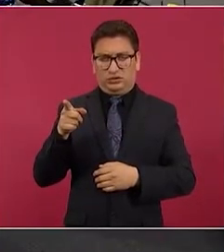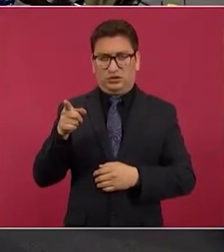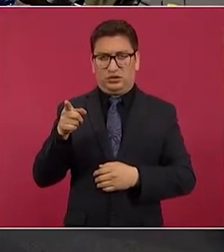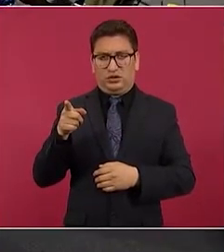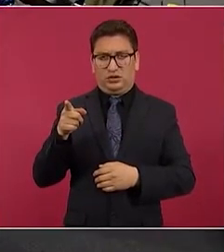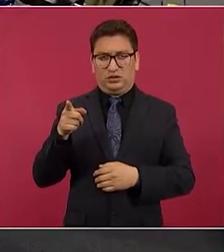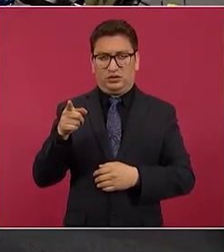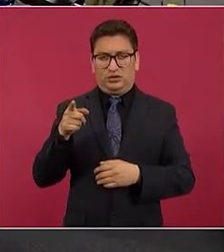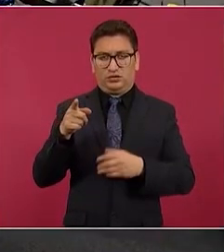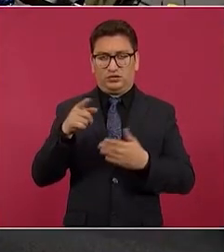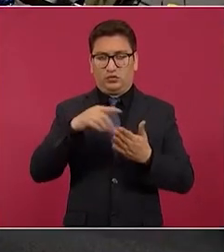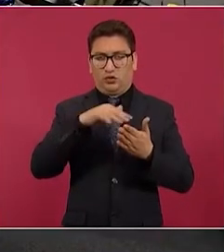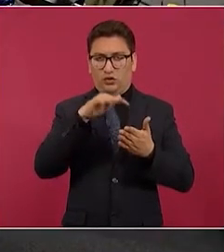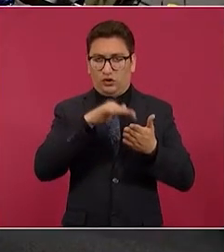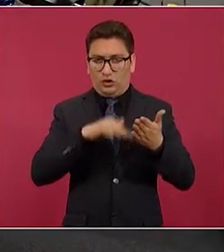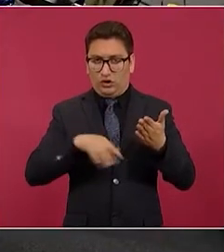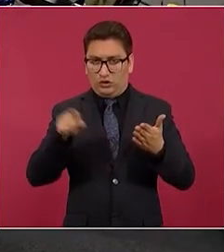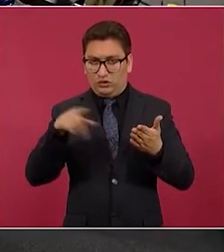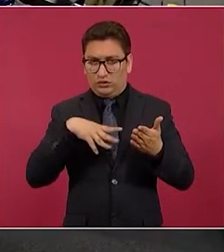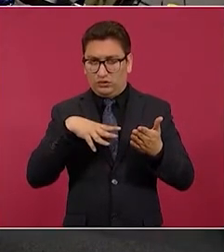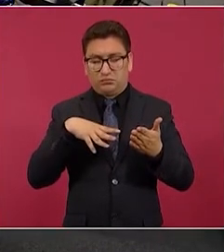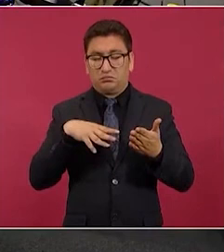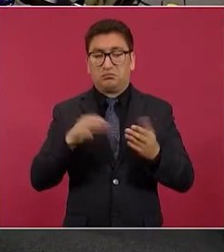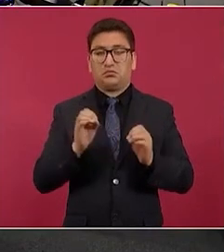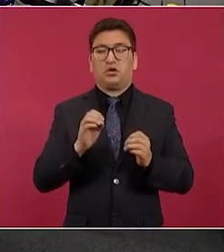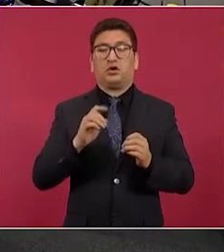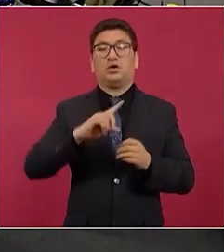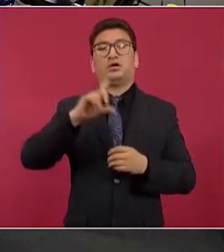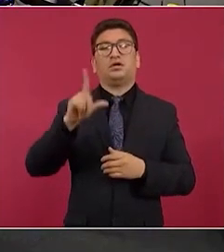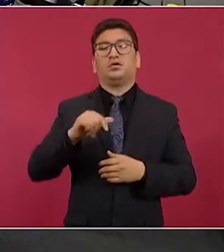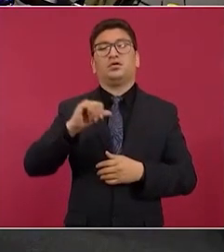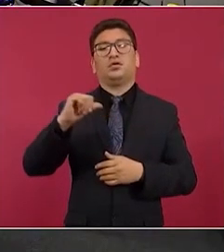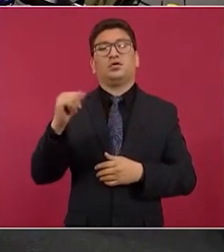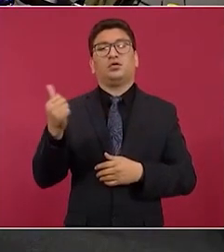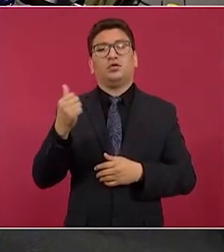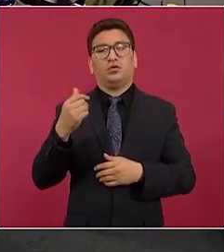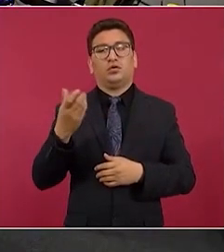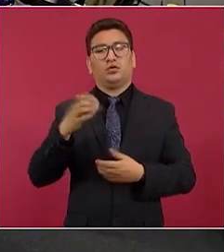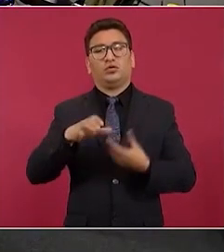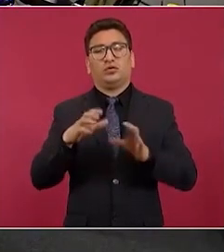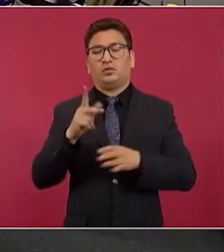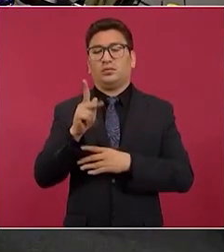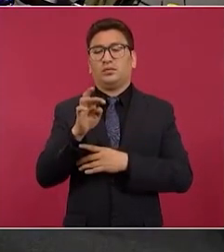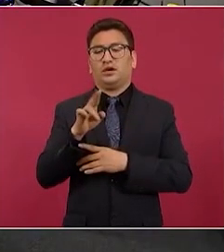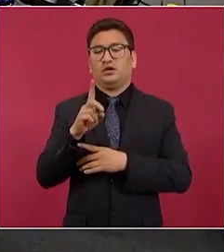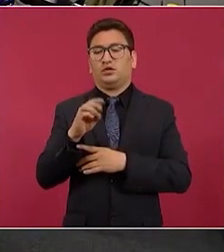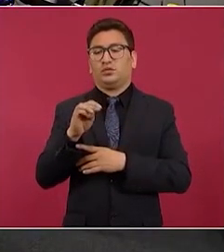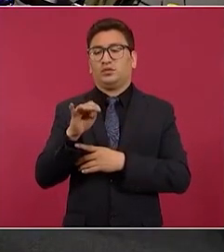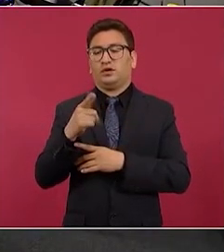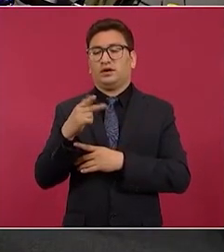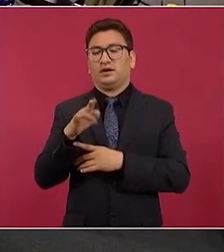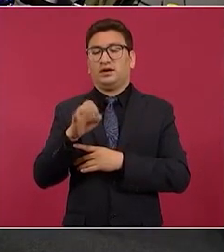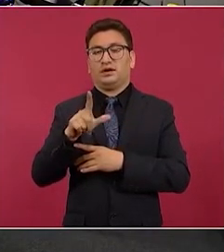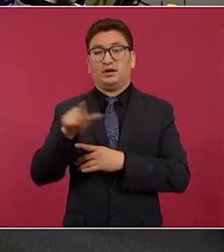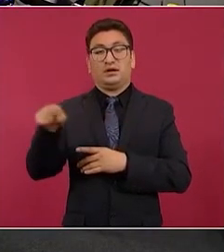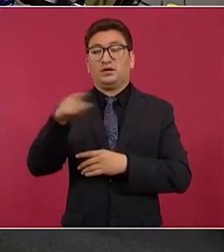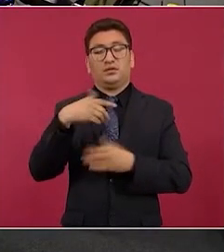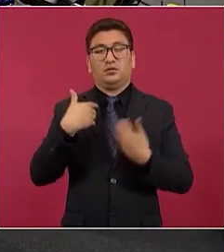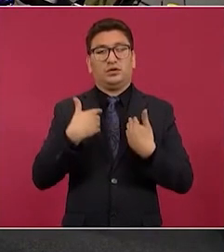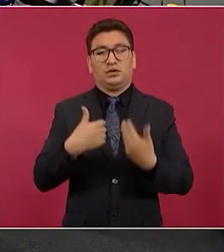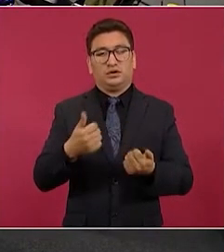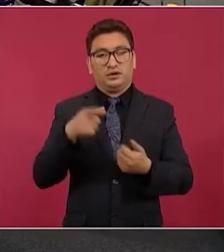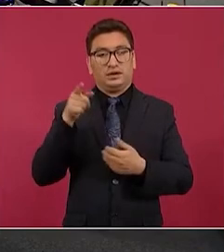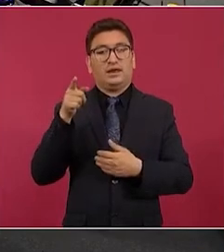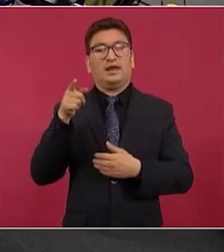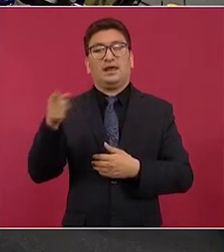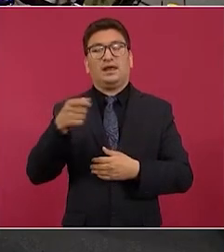texto, y luego le contesta Pedro Miguel que no se estaba dando cuenta que ella